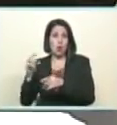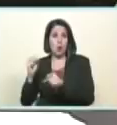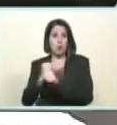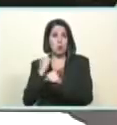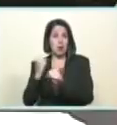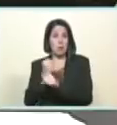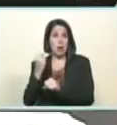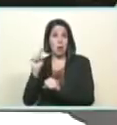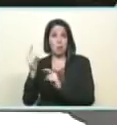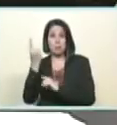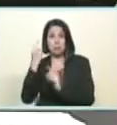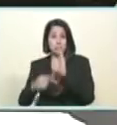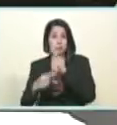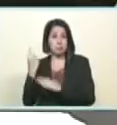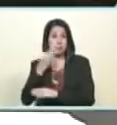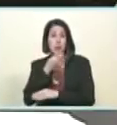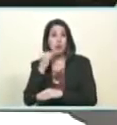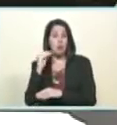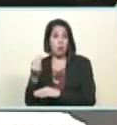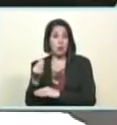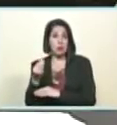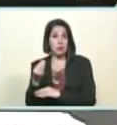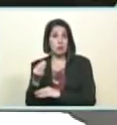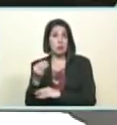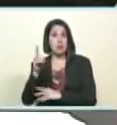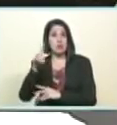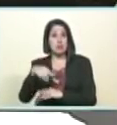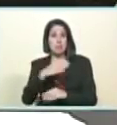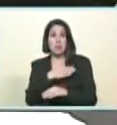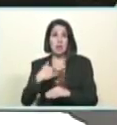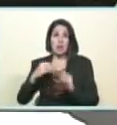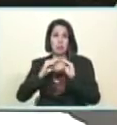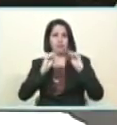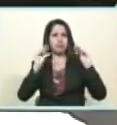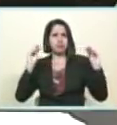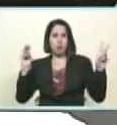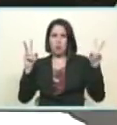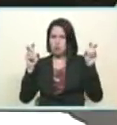pendiente igualmente quiero anunciar algo nuevo